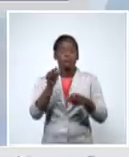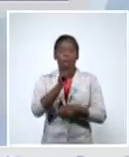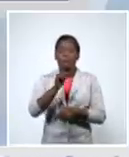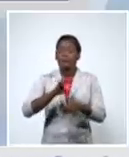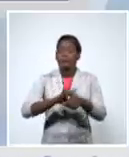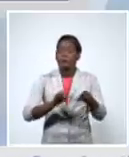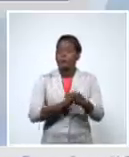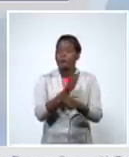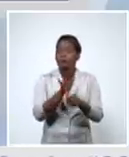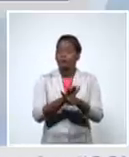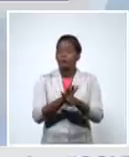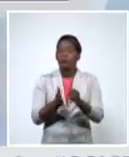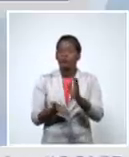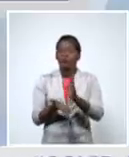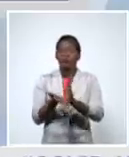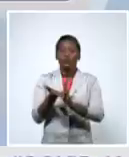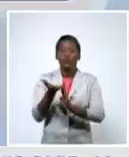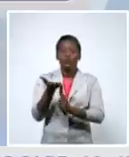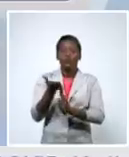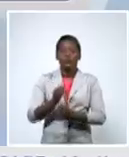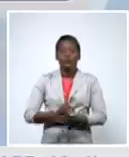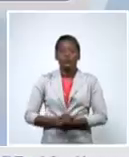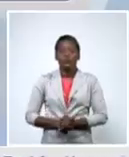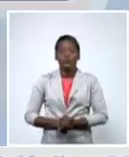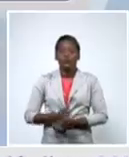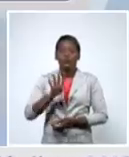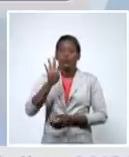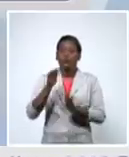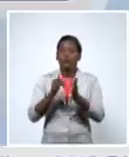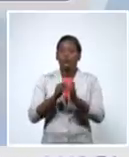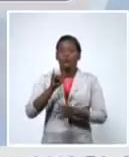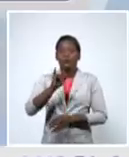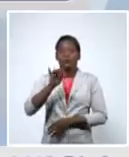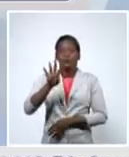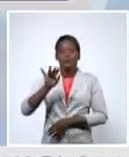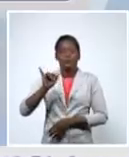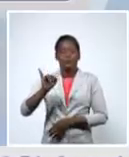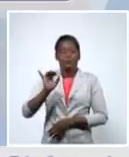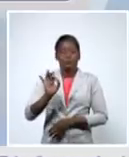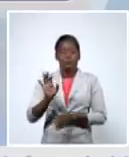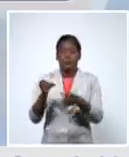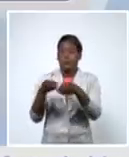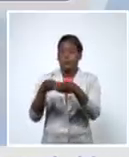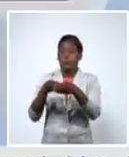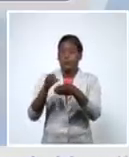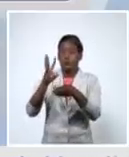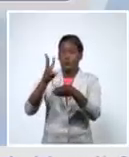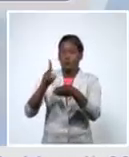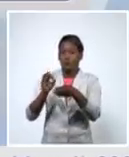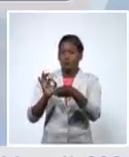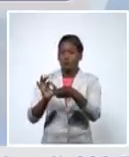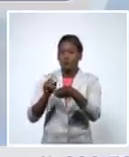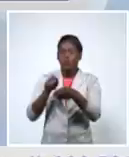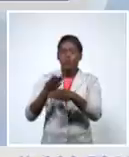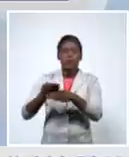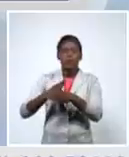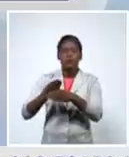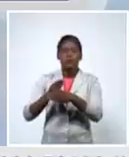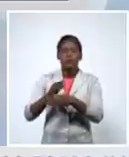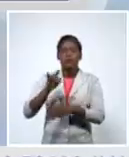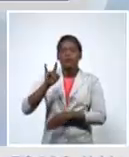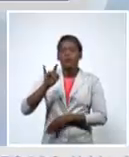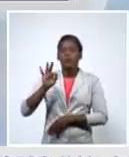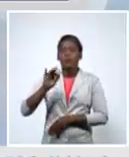elevada de esos 4.646 el 98.3 estamos